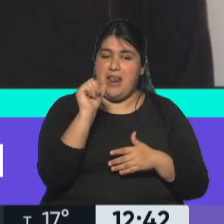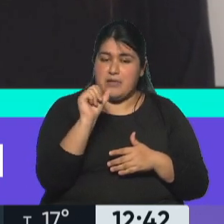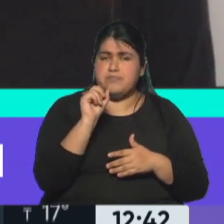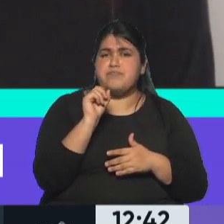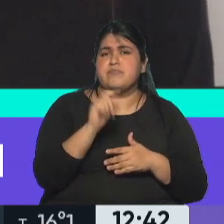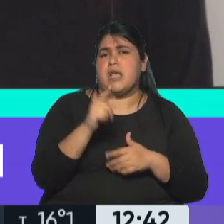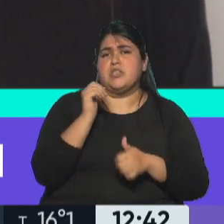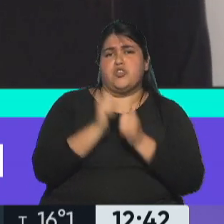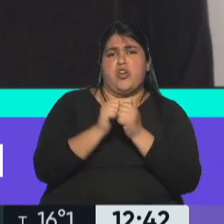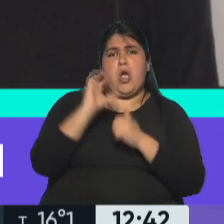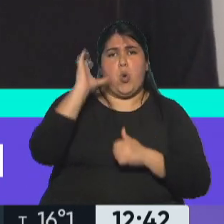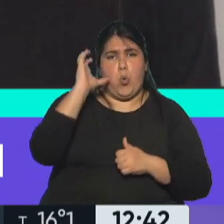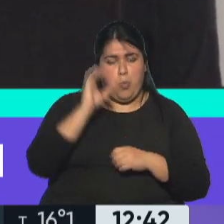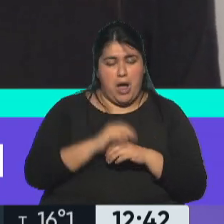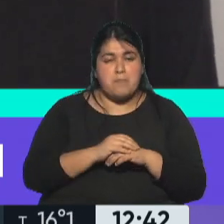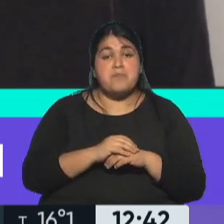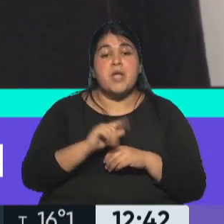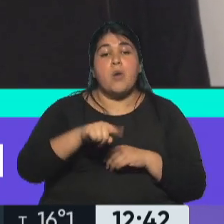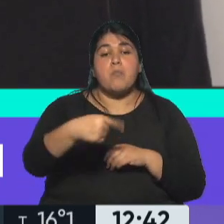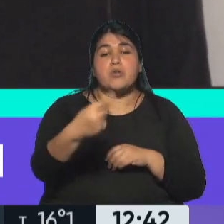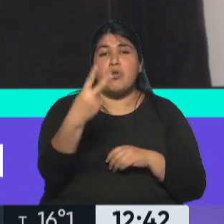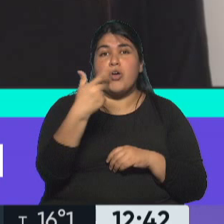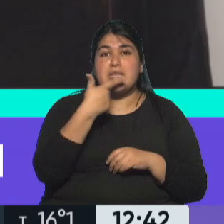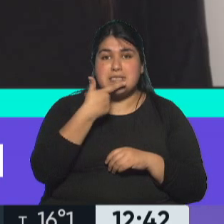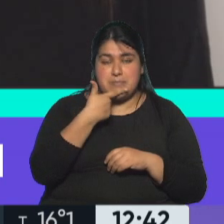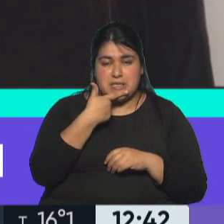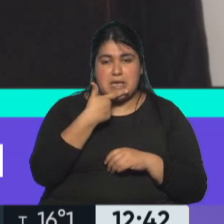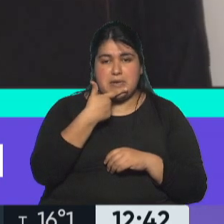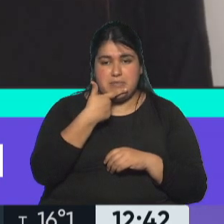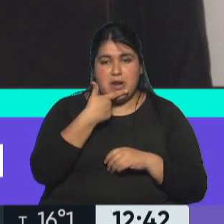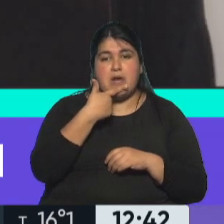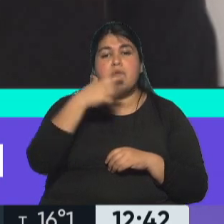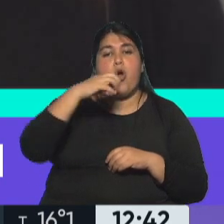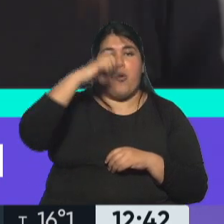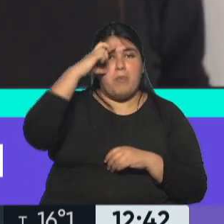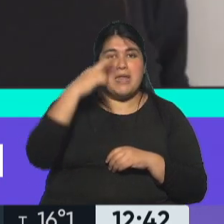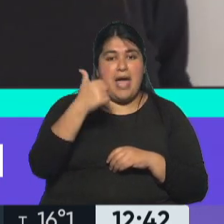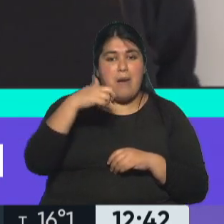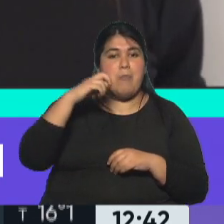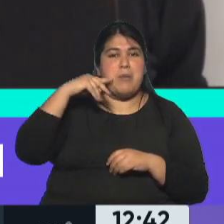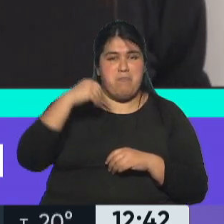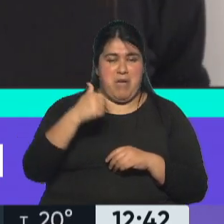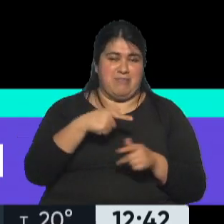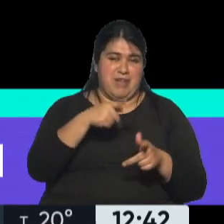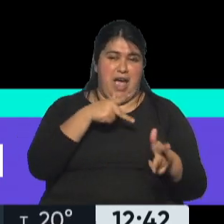es la película que se va a estrenar el próximo 2 de septiembre. Es en la ópera prima de Ernesto Fontán y con él hablamos.